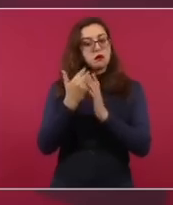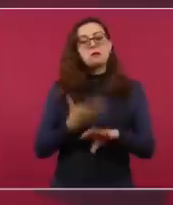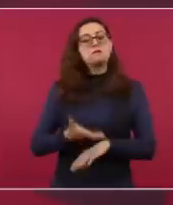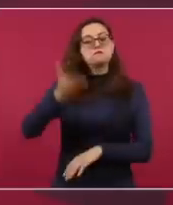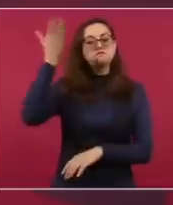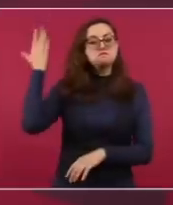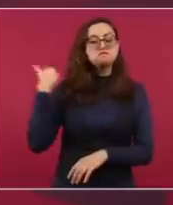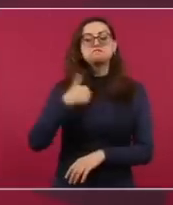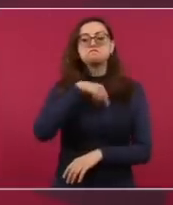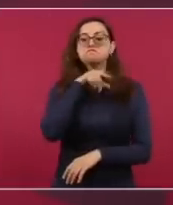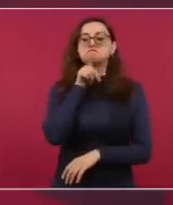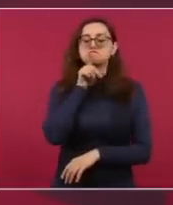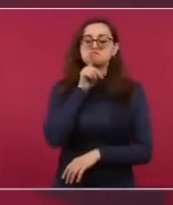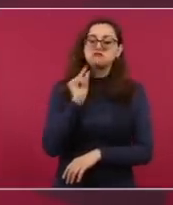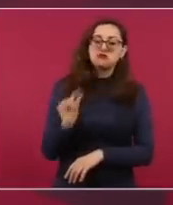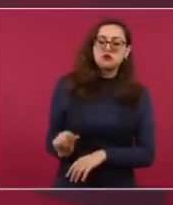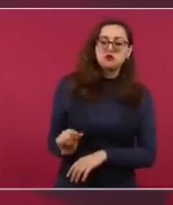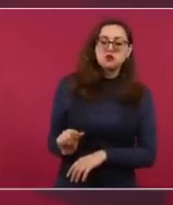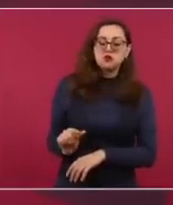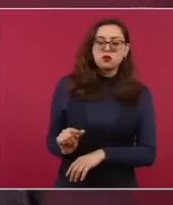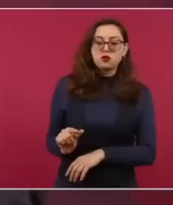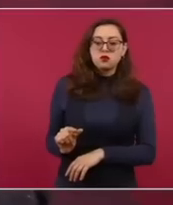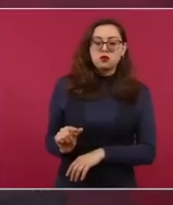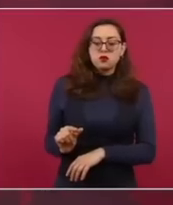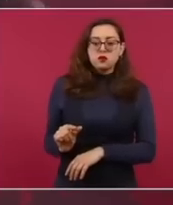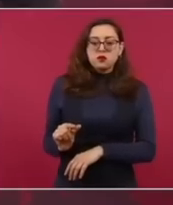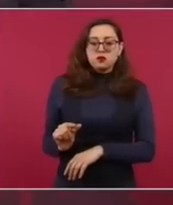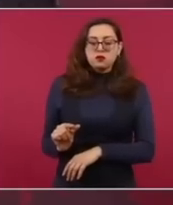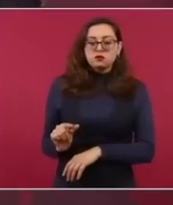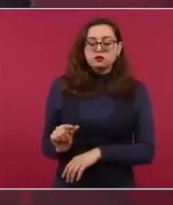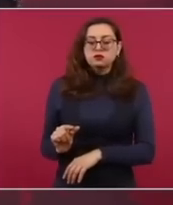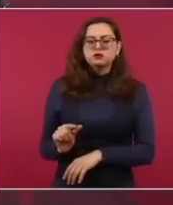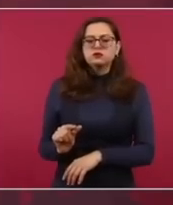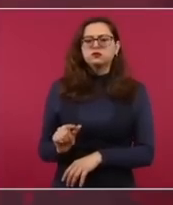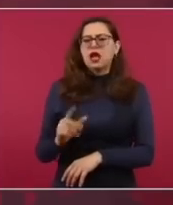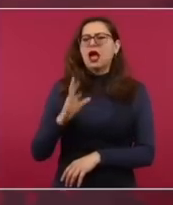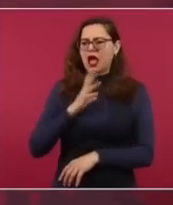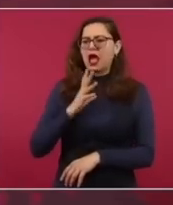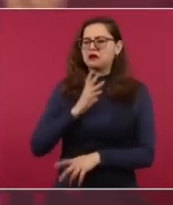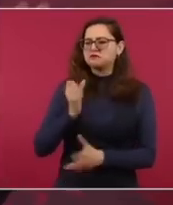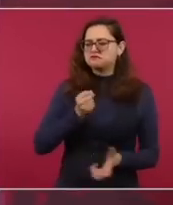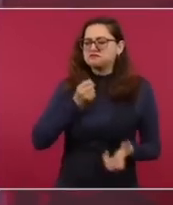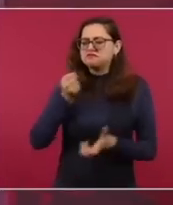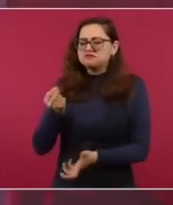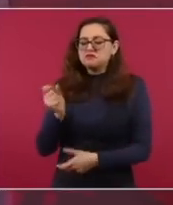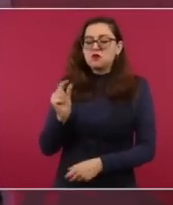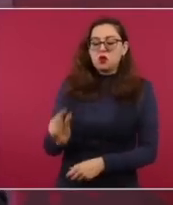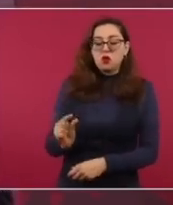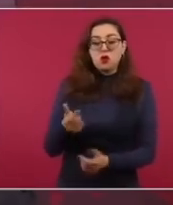en mucho tiempo.